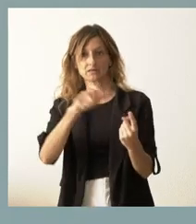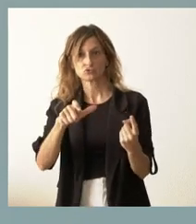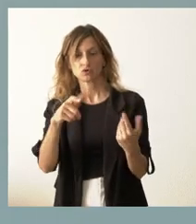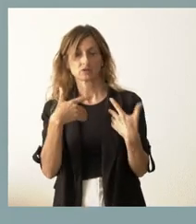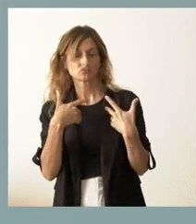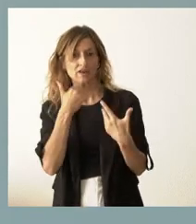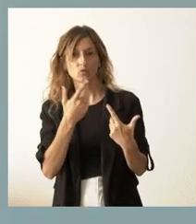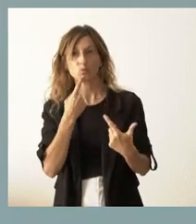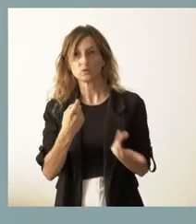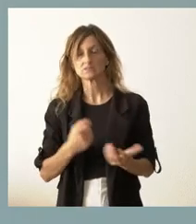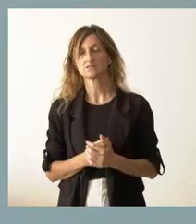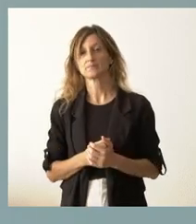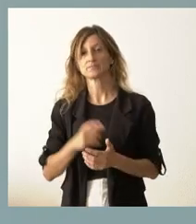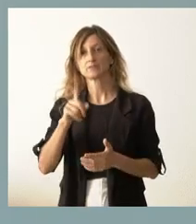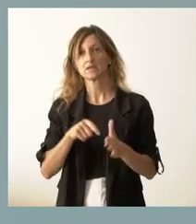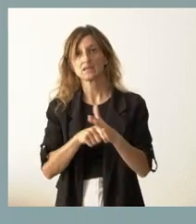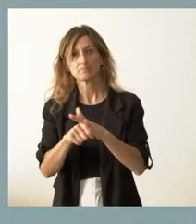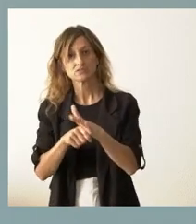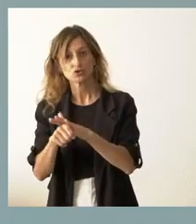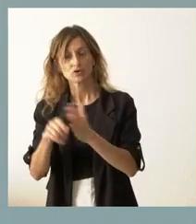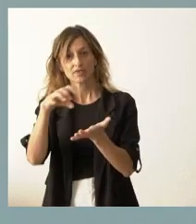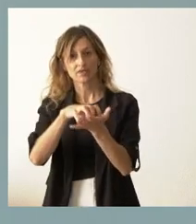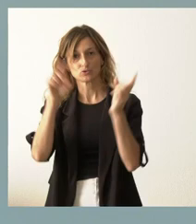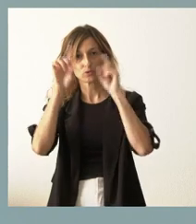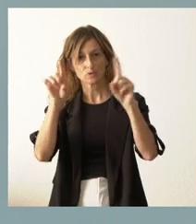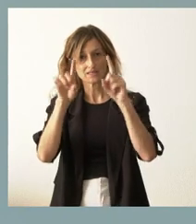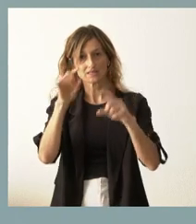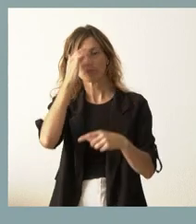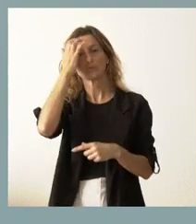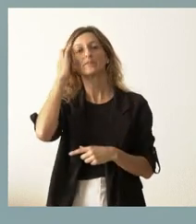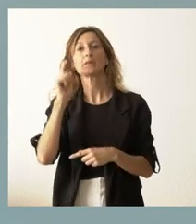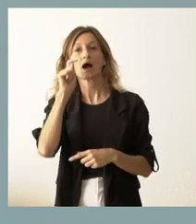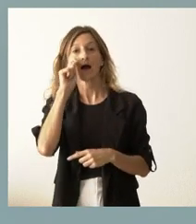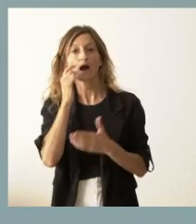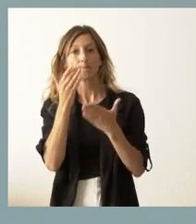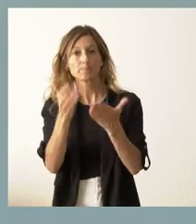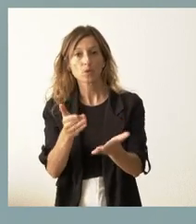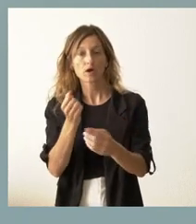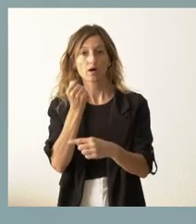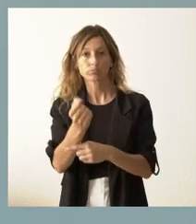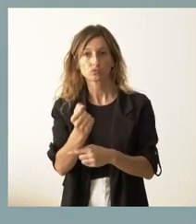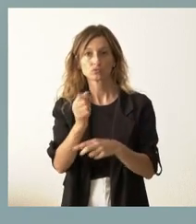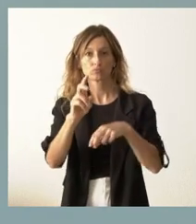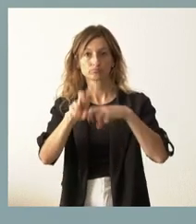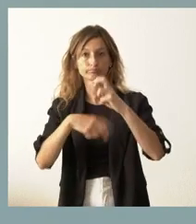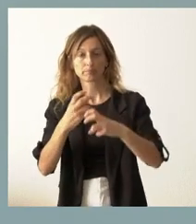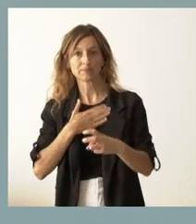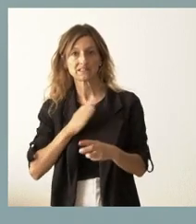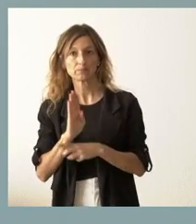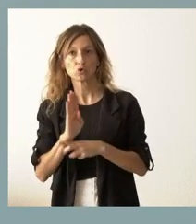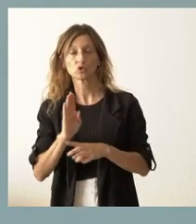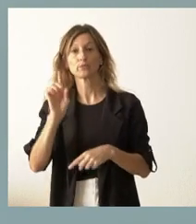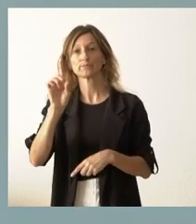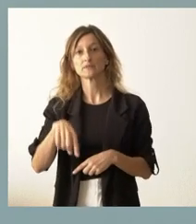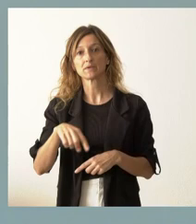alguna dificultad, en el ámbito de inversiones en centros educativos, el apoyo al turismo y la restauración del patrimonio y, como les he dicho anteriormente, en el